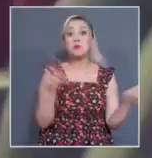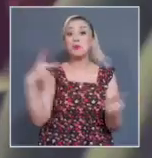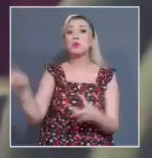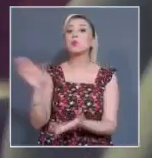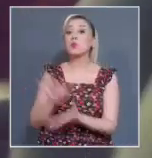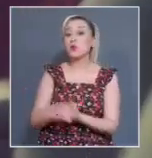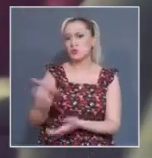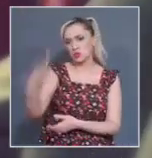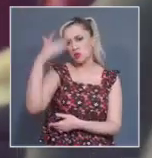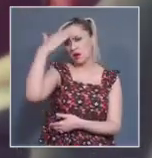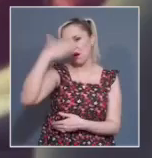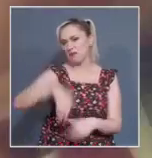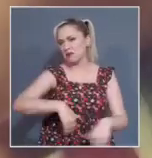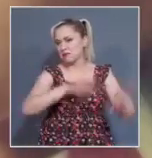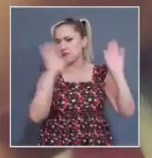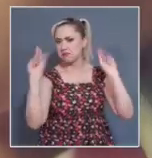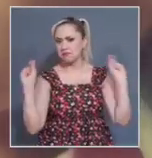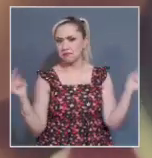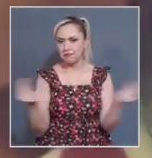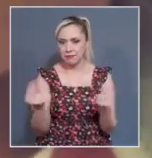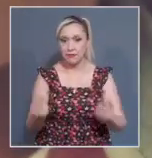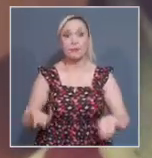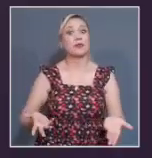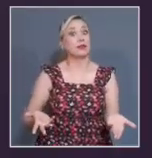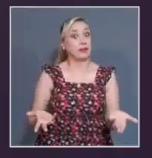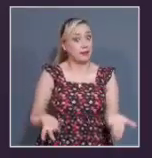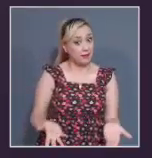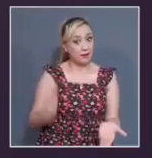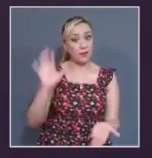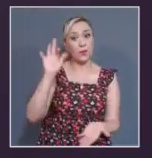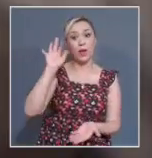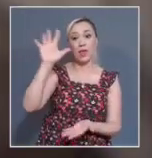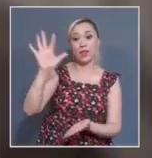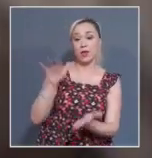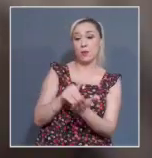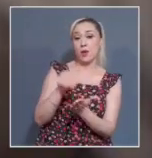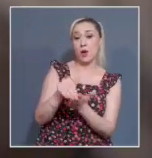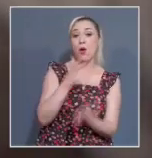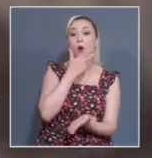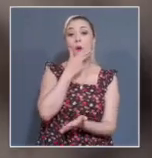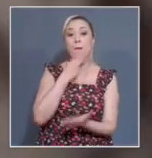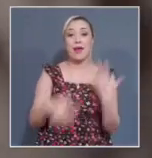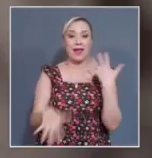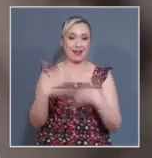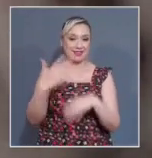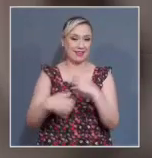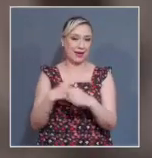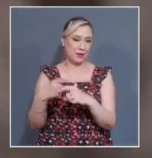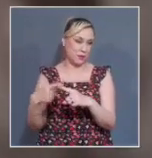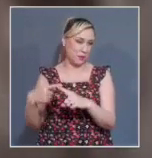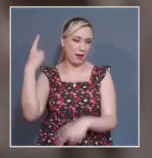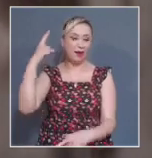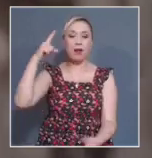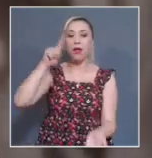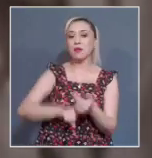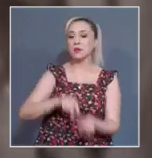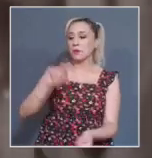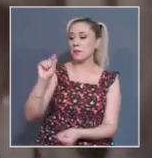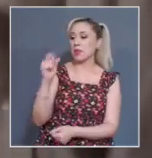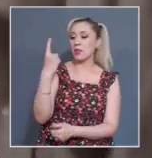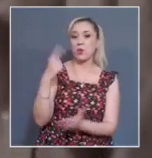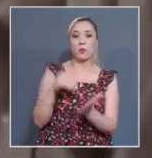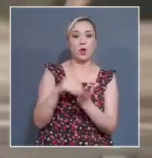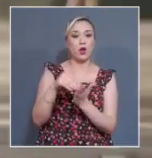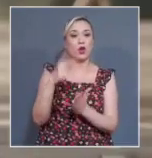Se estima que en nuestro país hay cerca de 45 millones de hombres de 15 años y más, de los cuales 21 millones 200 mil, el